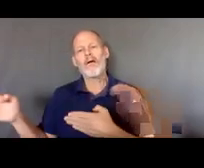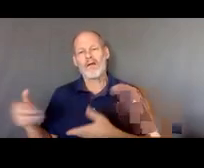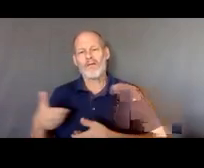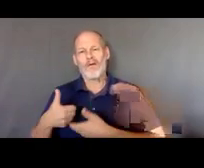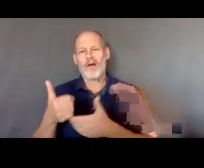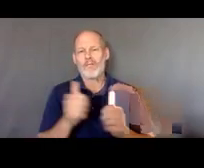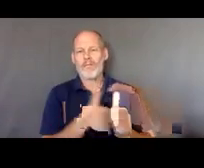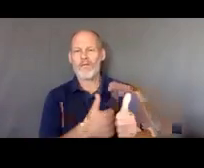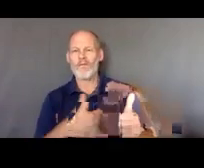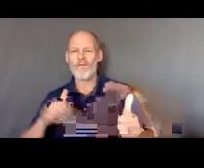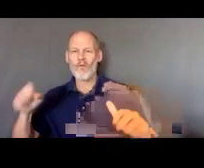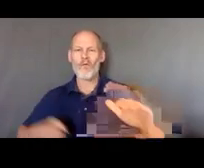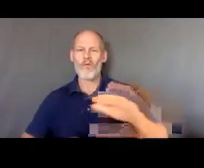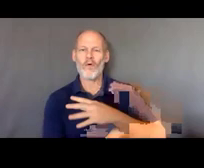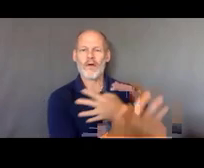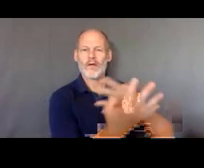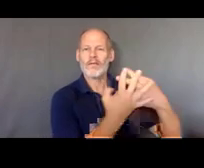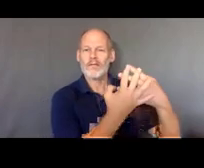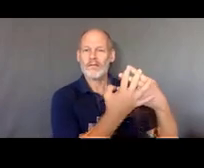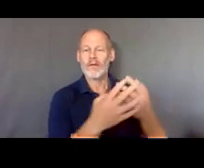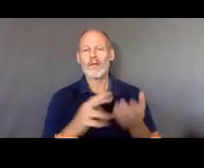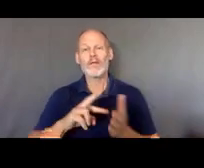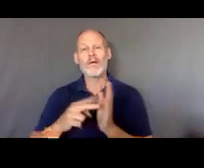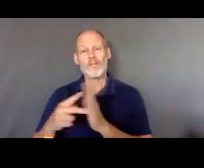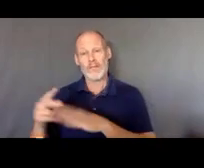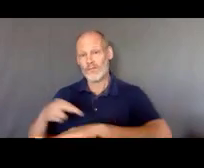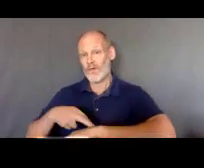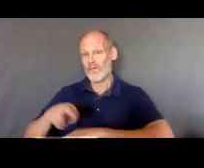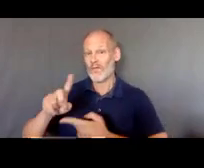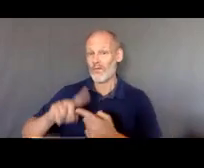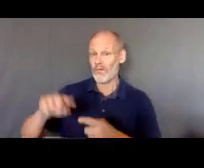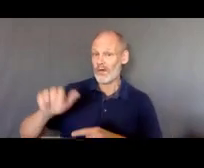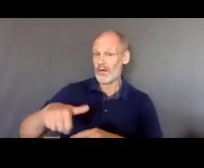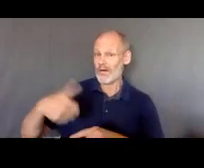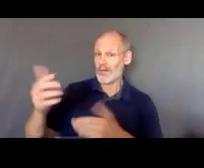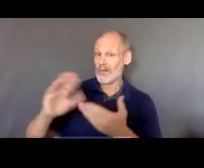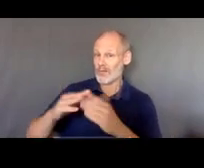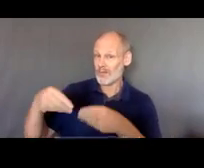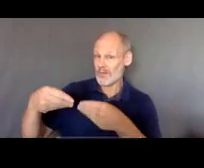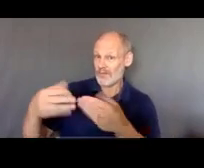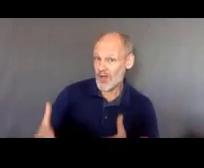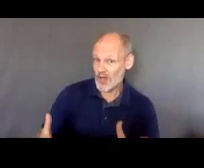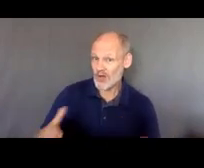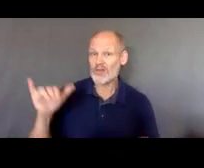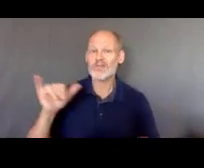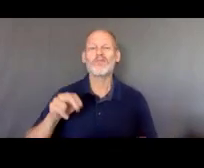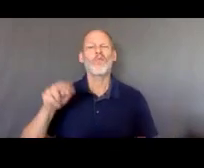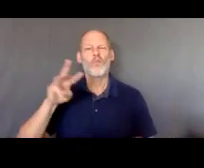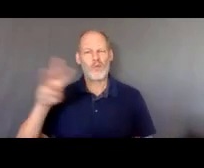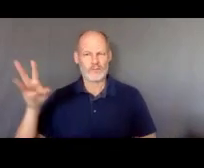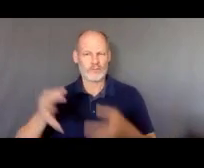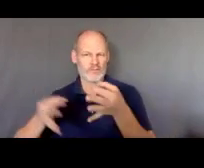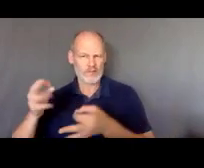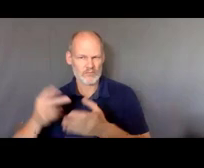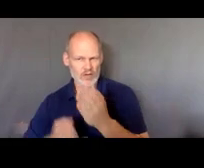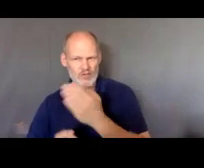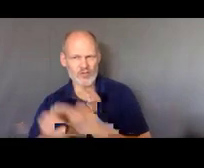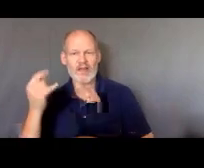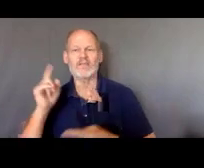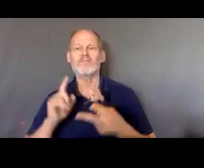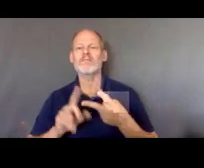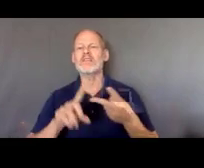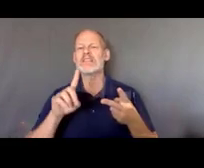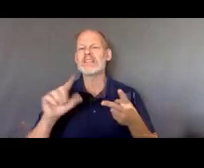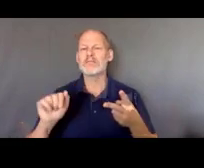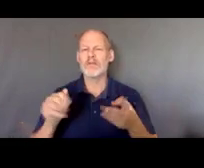pues damos recomendaciones con otros proveedores como Northwest Justice Project o Disability Rights